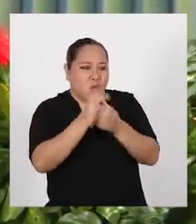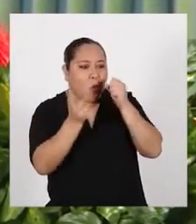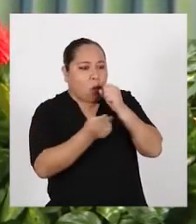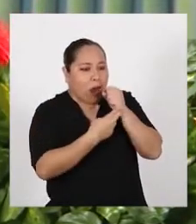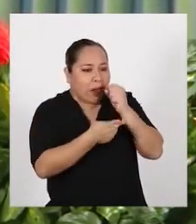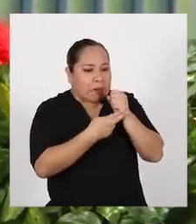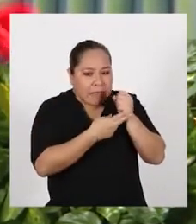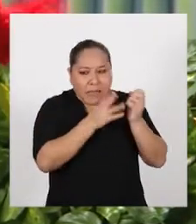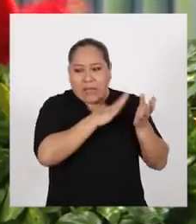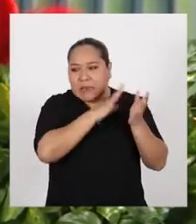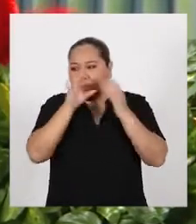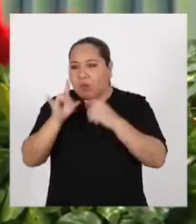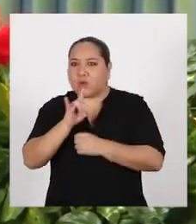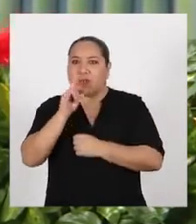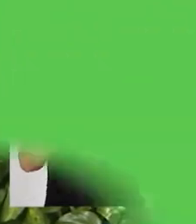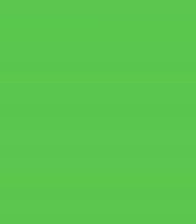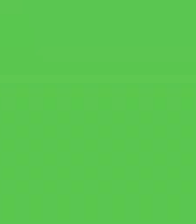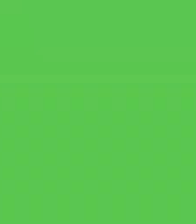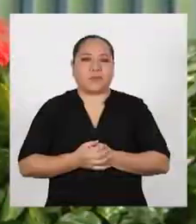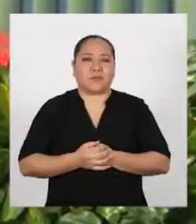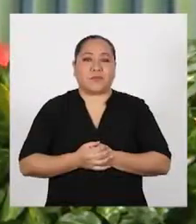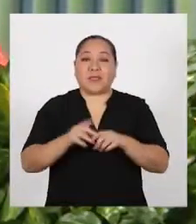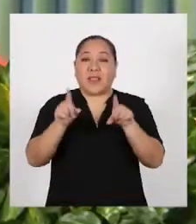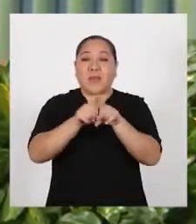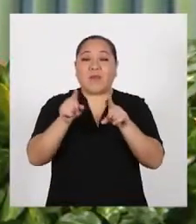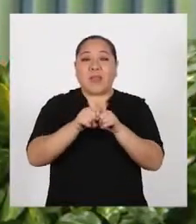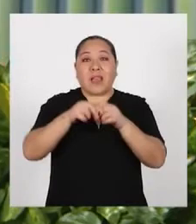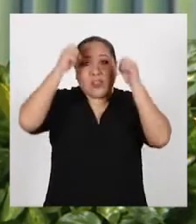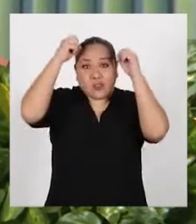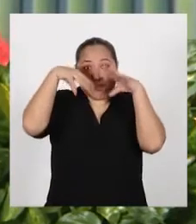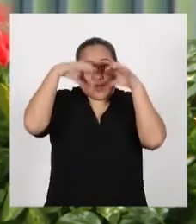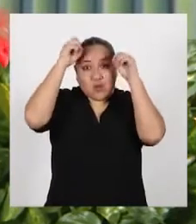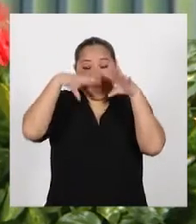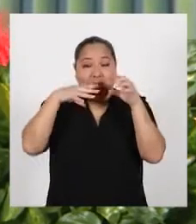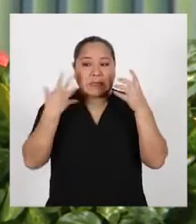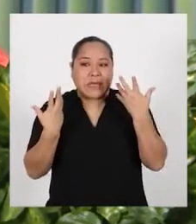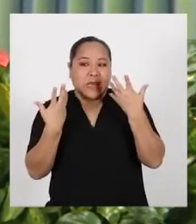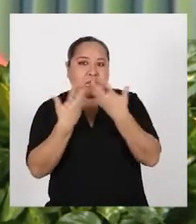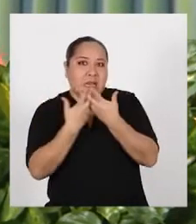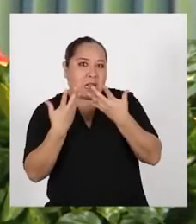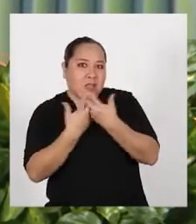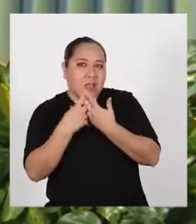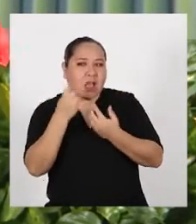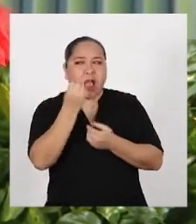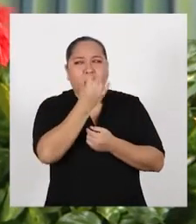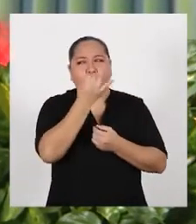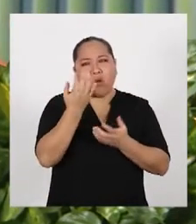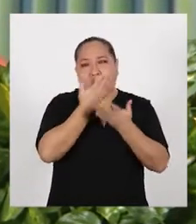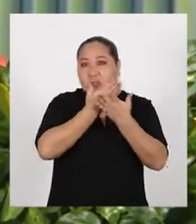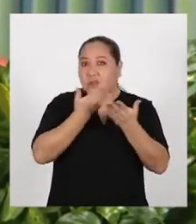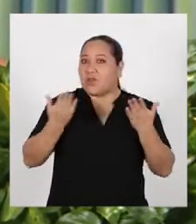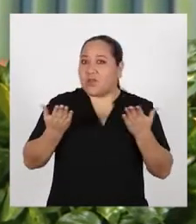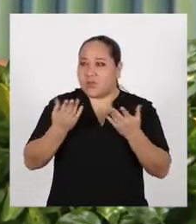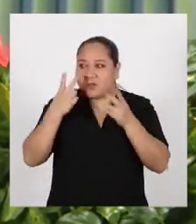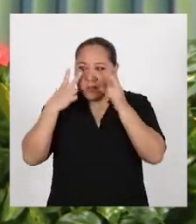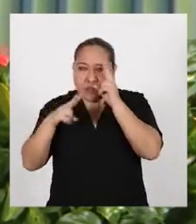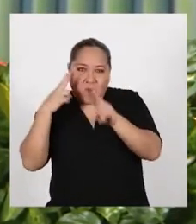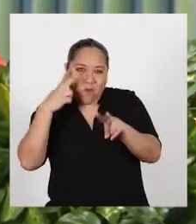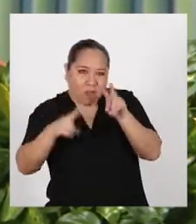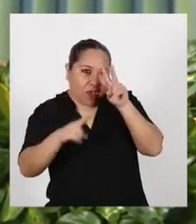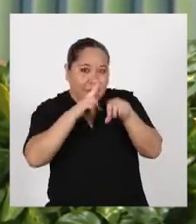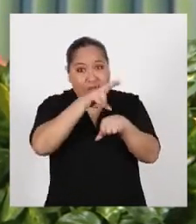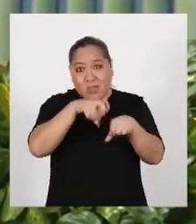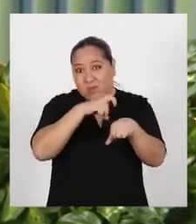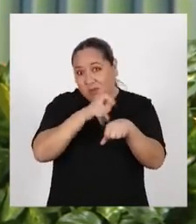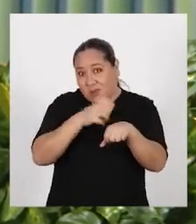sembrar y cosechar el agua! También las lluvias están relacionadas con algunos sucesos que